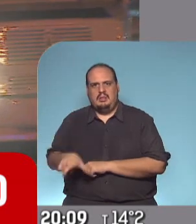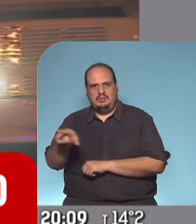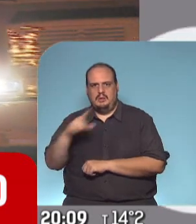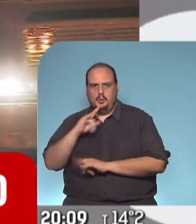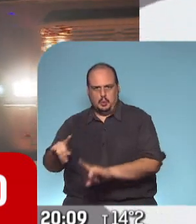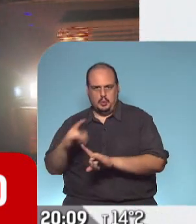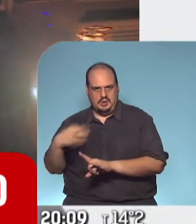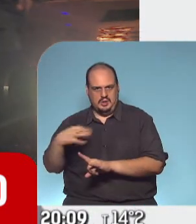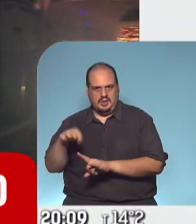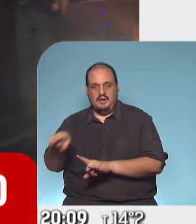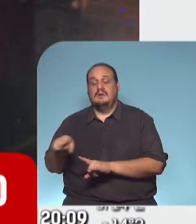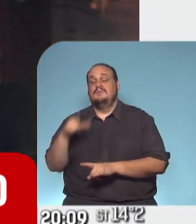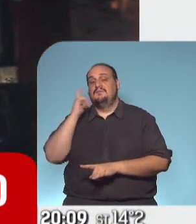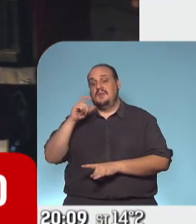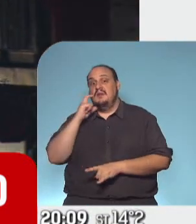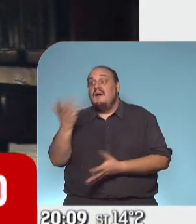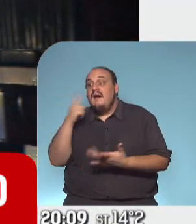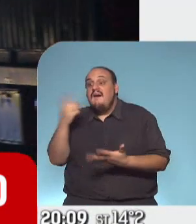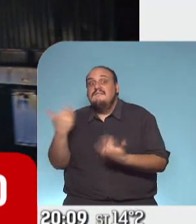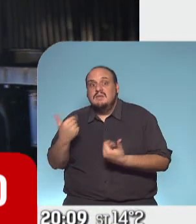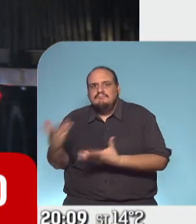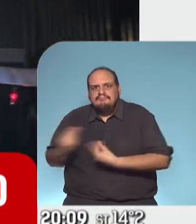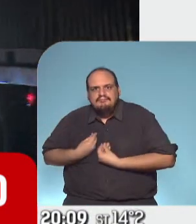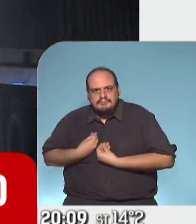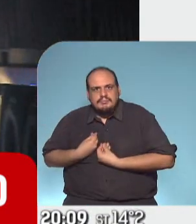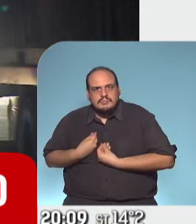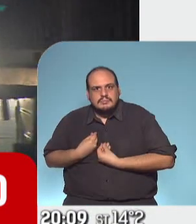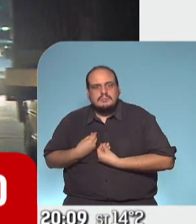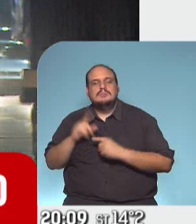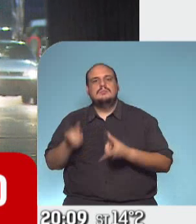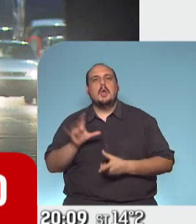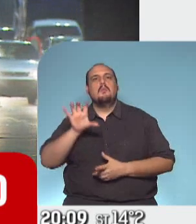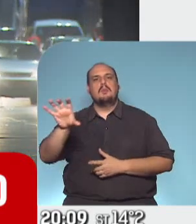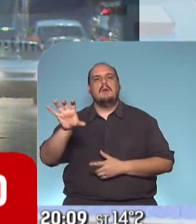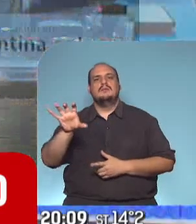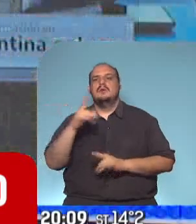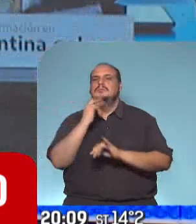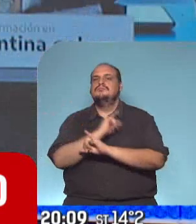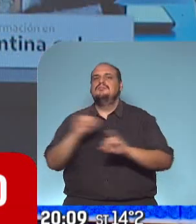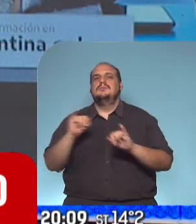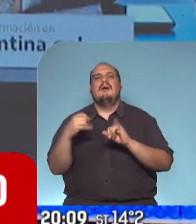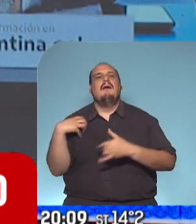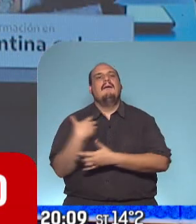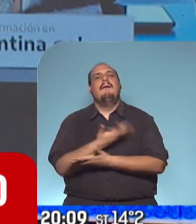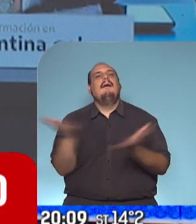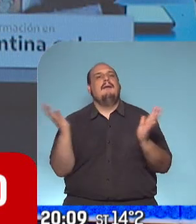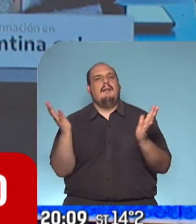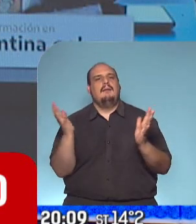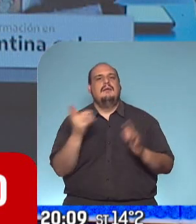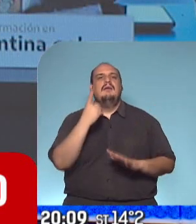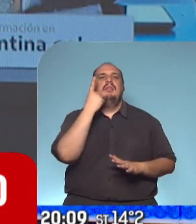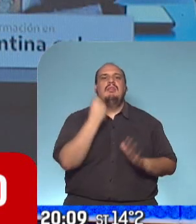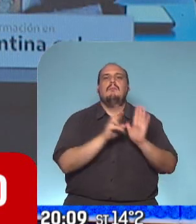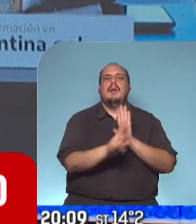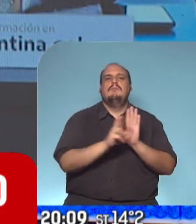Kicillof se va a tener que apoyar en los intendentes y qué es lo que sucede. La provincia da las líneas generales, que es lo que estábamos viendo, de los días en que se